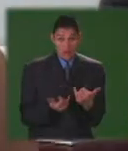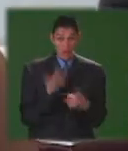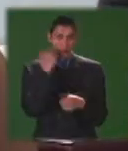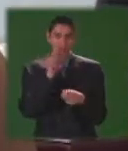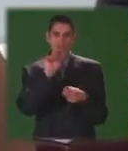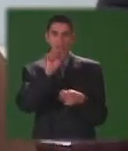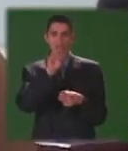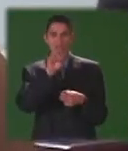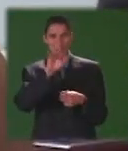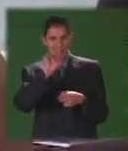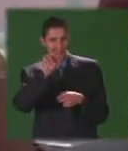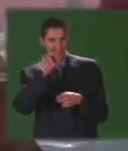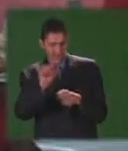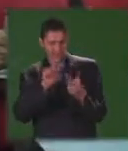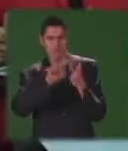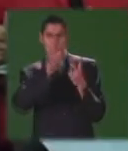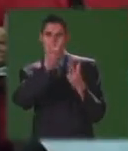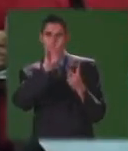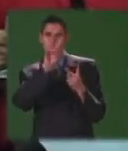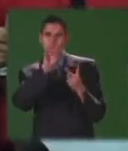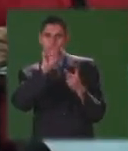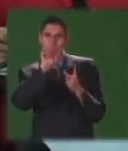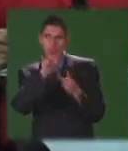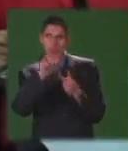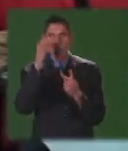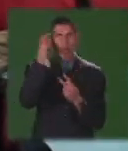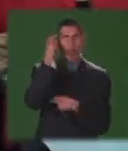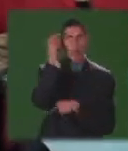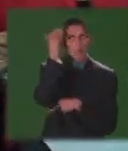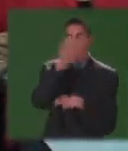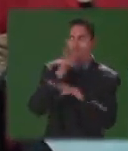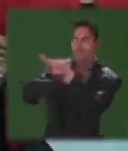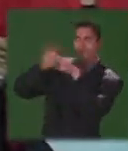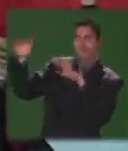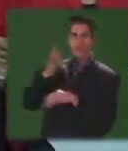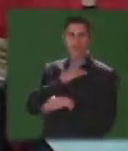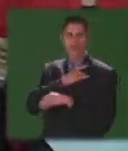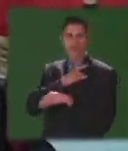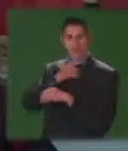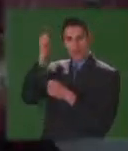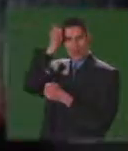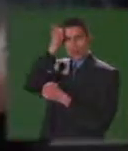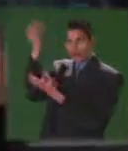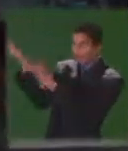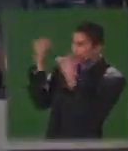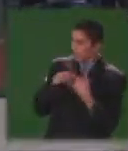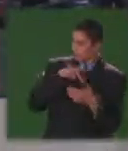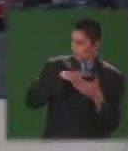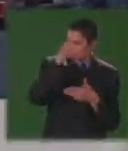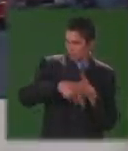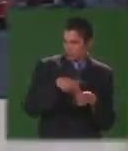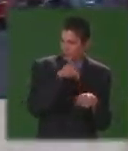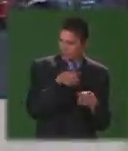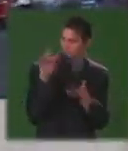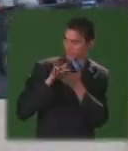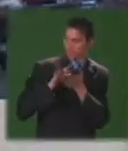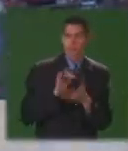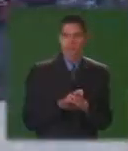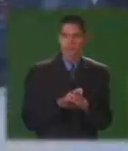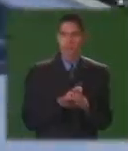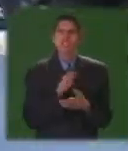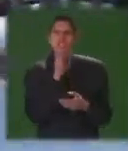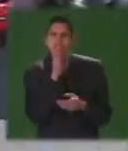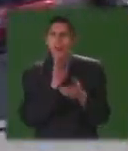y Vivian quienes tomaron la iniciativa de invitar a la universidad a participar de este proyecto comunitario preparan una entrevista con el